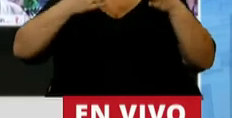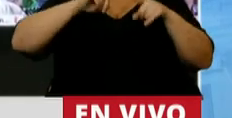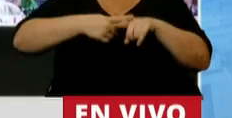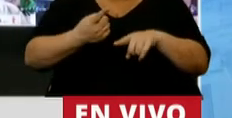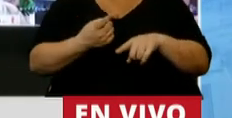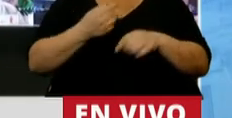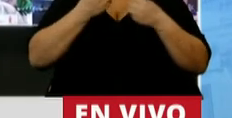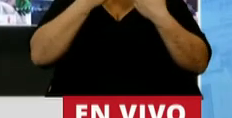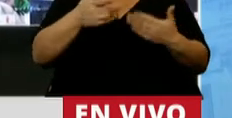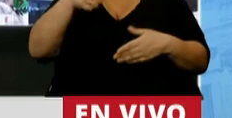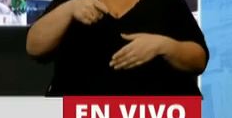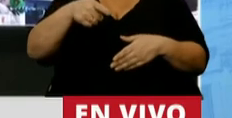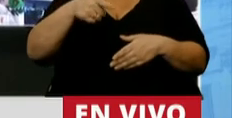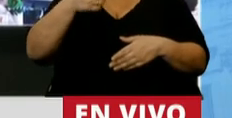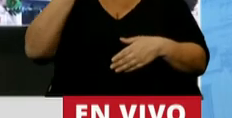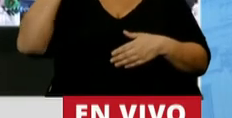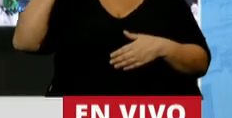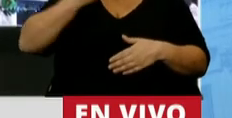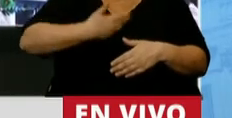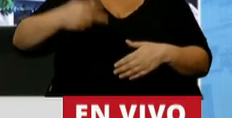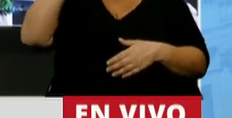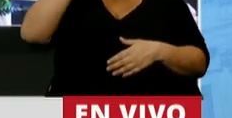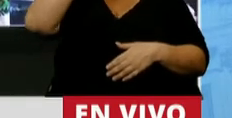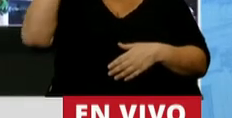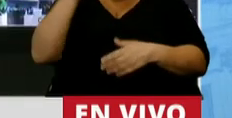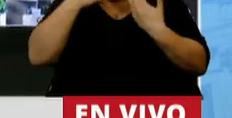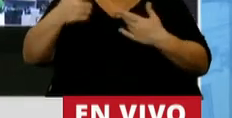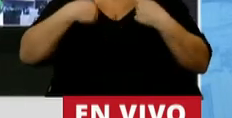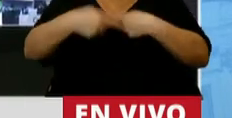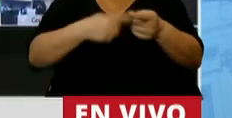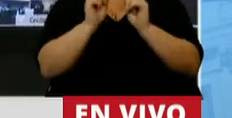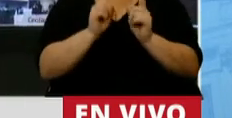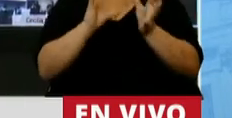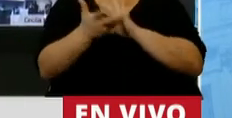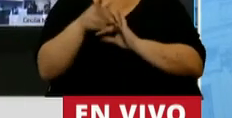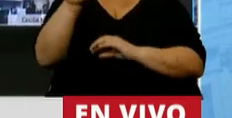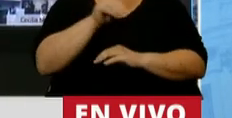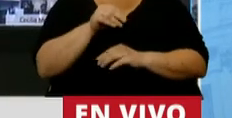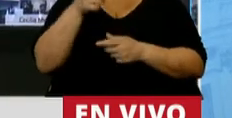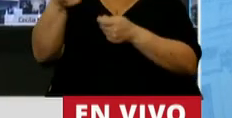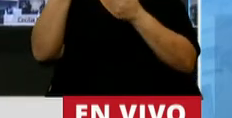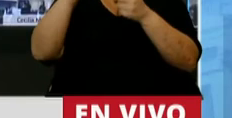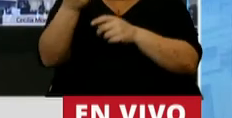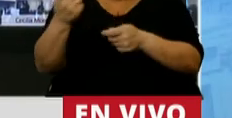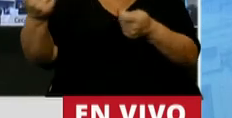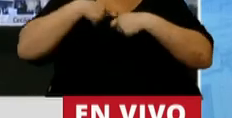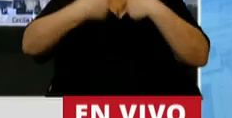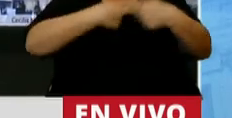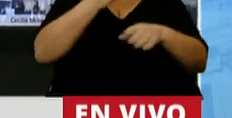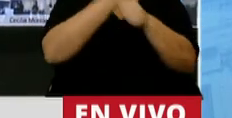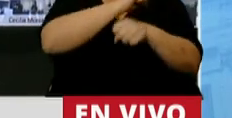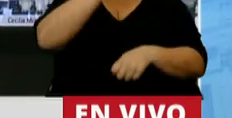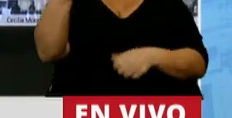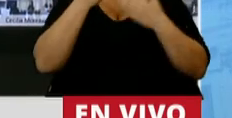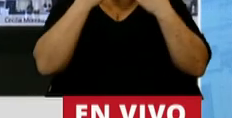política a partir de los últimos gobiernos de Néstor y Cristina, seguimos su camino, tomamos su bandera y que la vamos a llevar a la victoria.